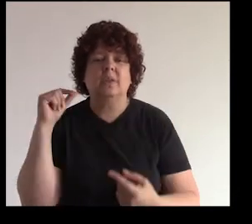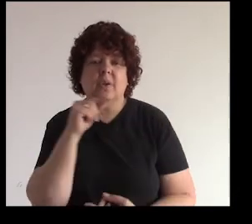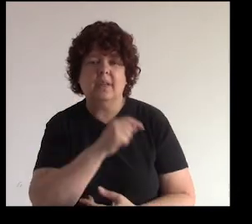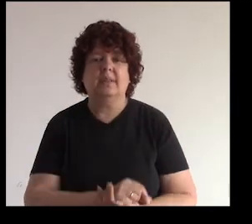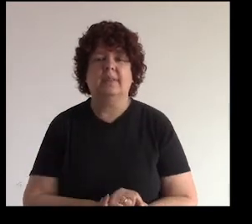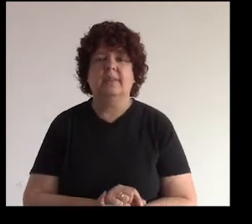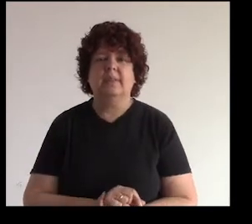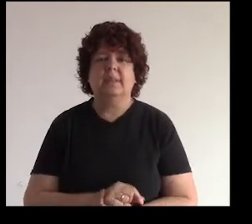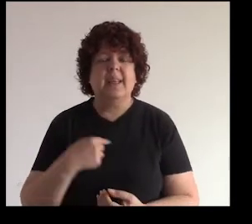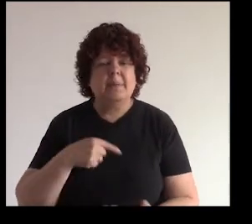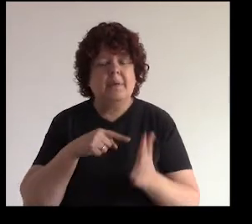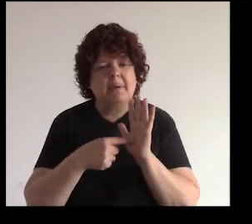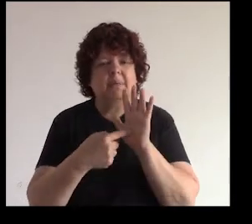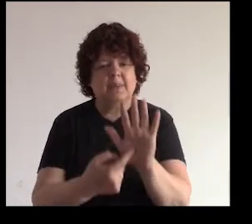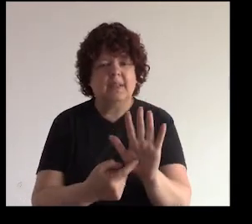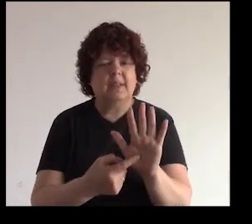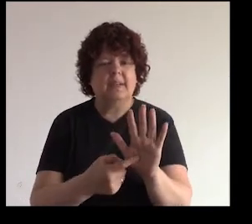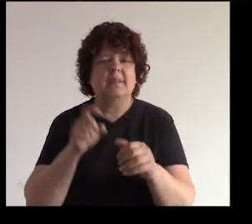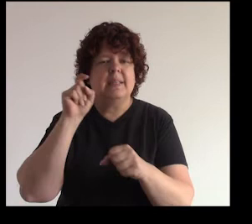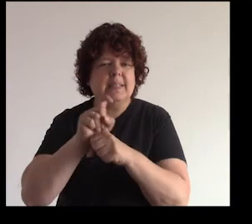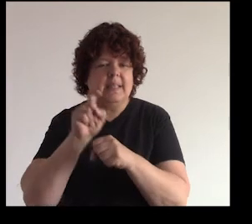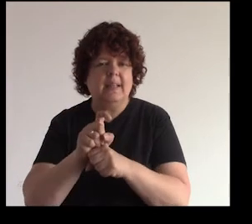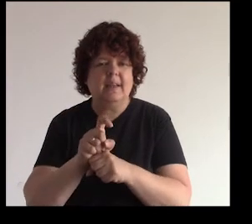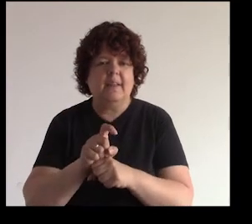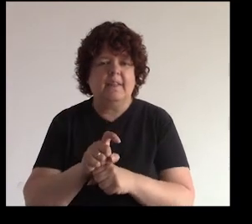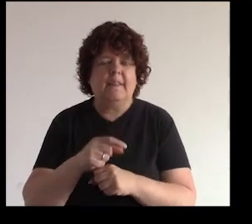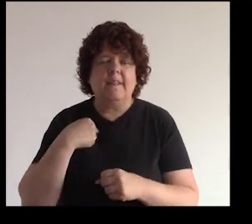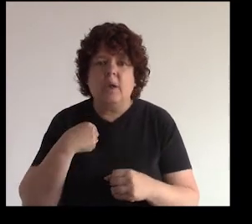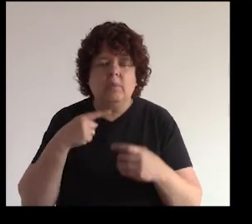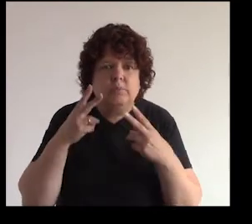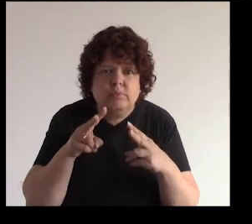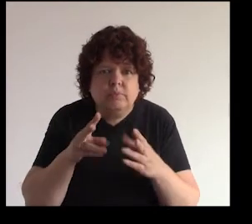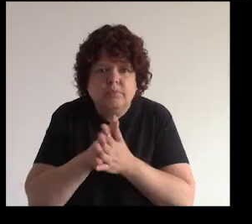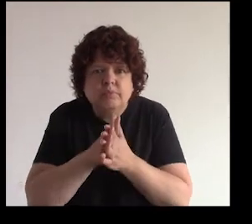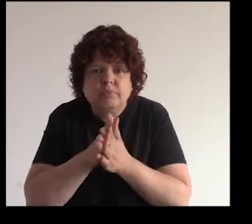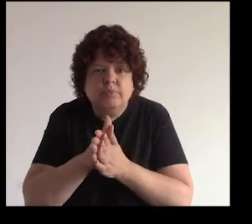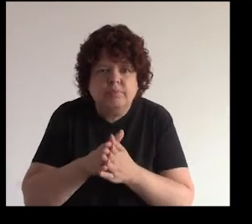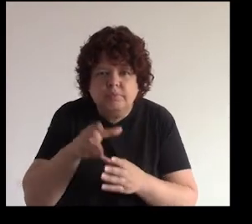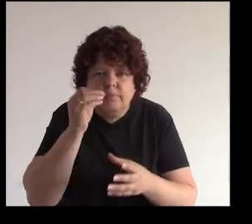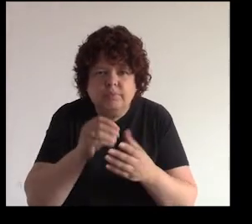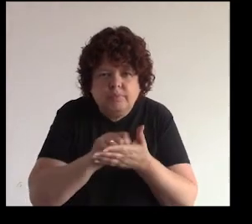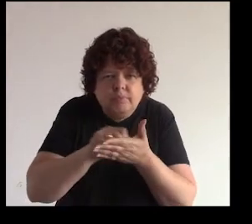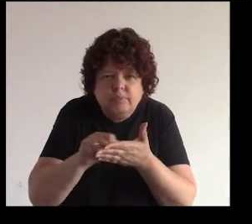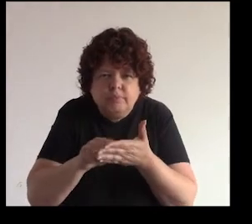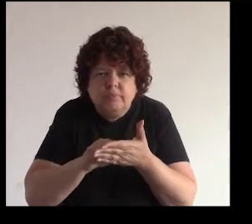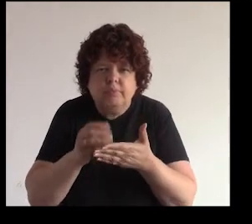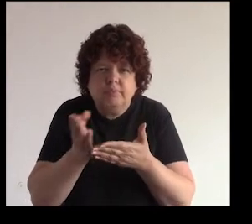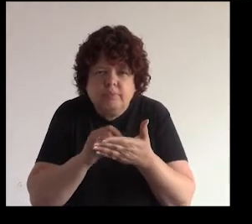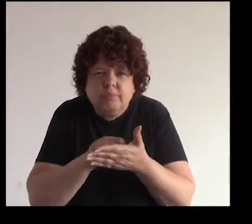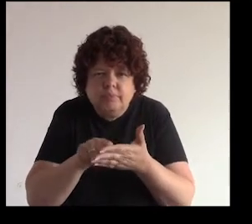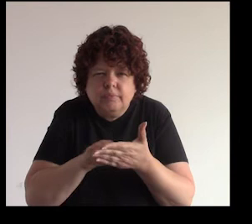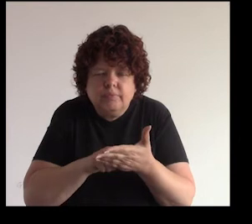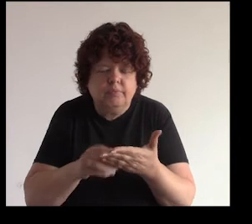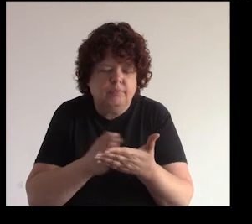me va a enseñar cómo se hace la torta ¿bien? yo le voy a poner muchas ganas mucha actitud voy a tomar nota